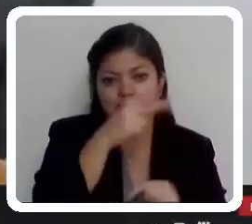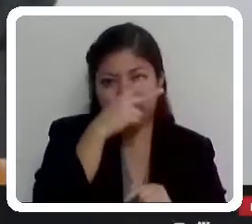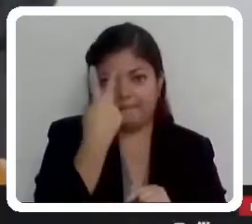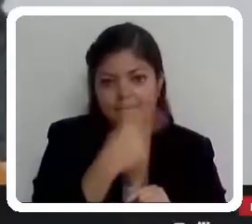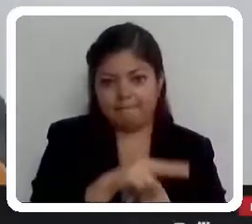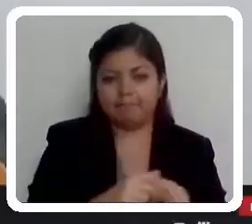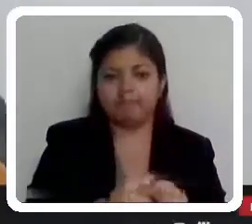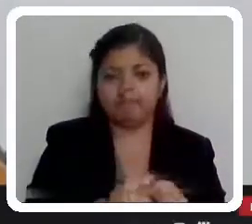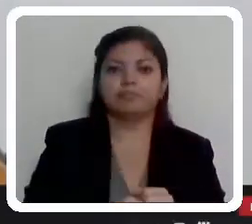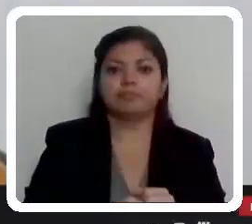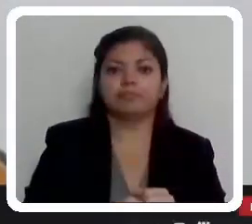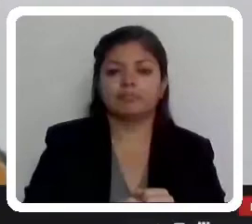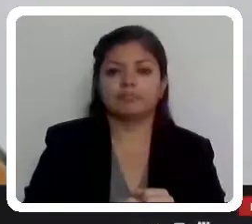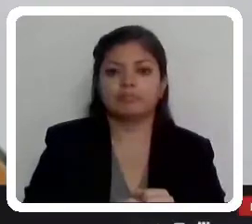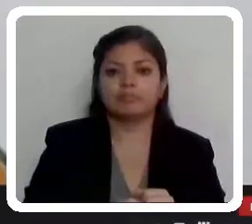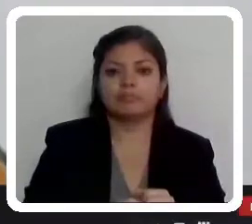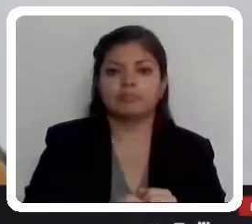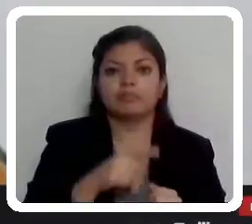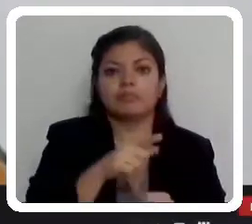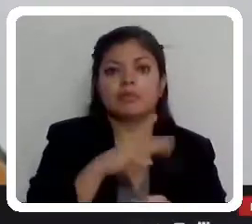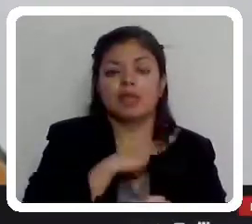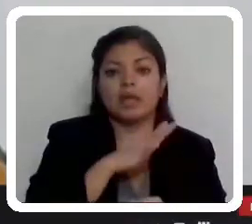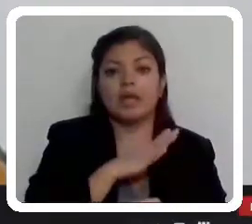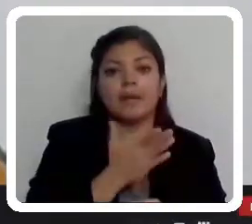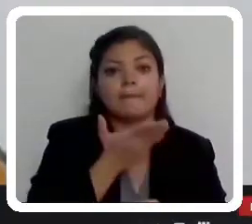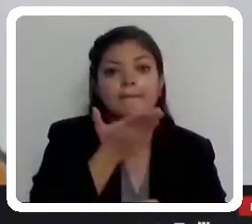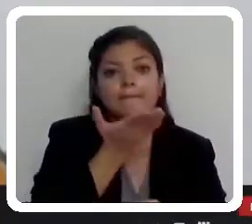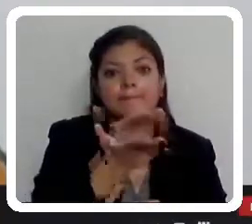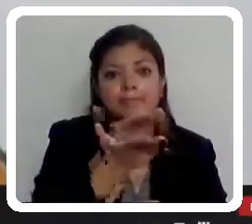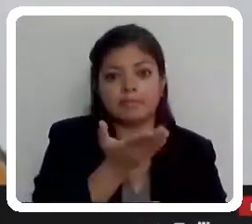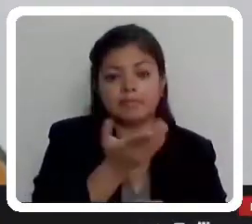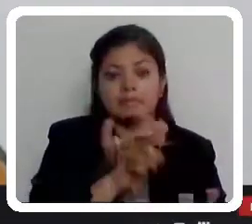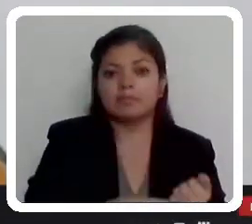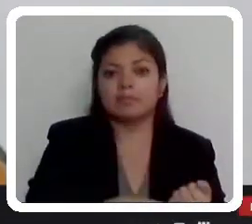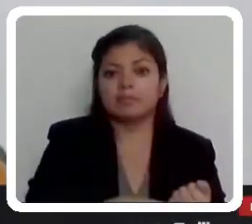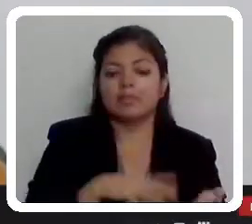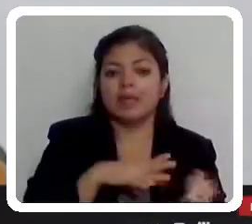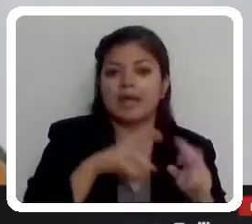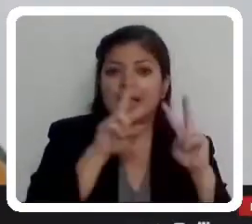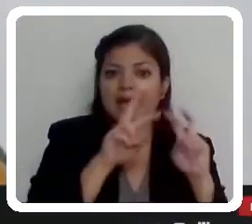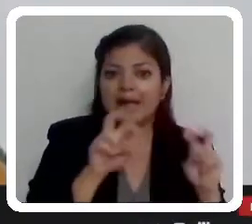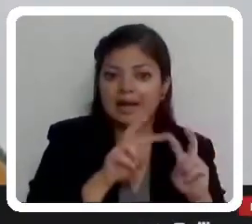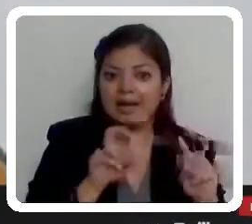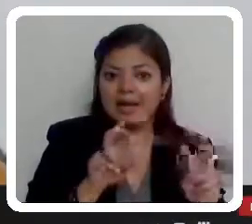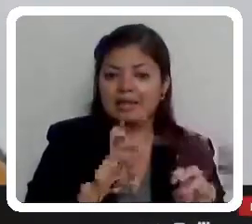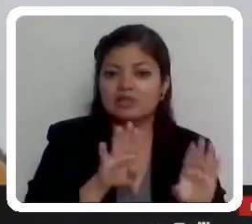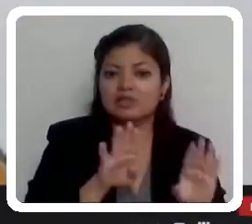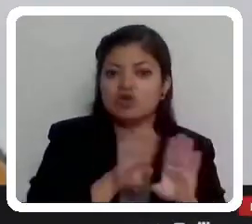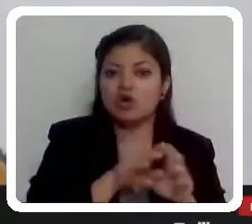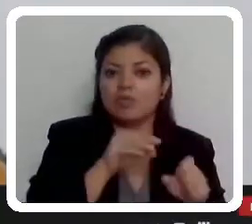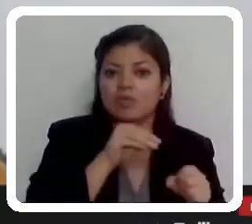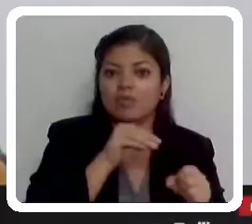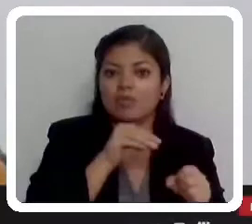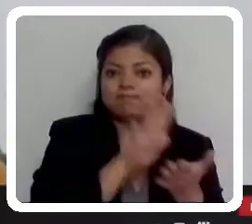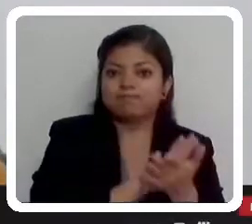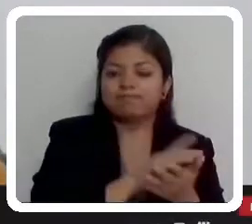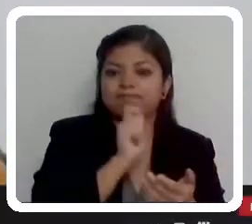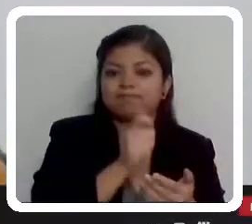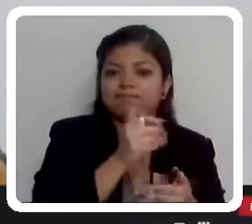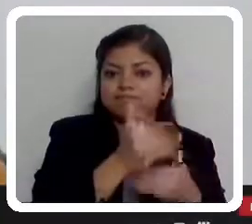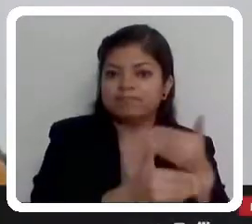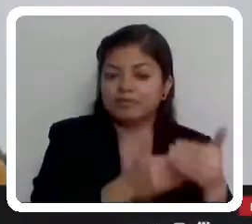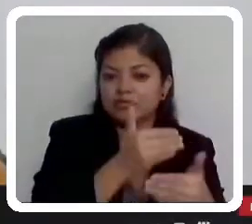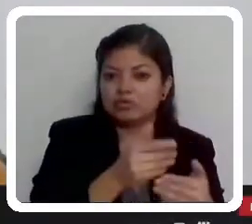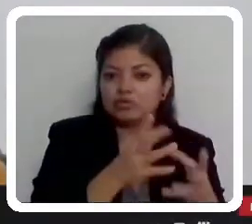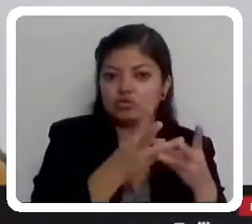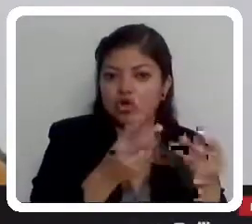en donde estamos solicitando emitir un análisis de impacto financiero de cada municipio involucrado en el proceso de